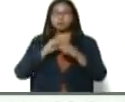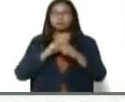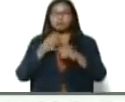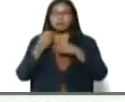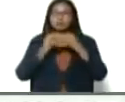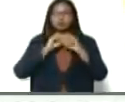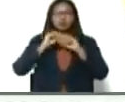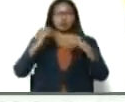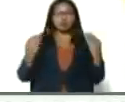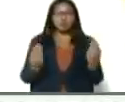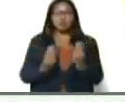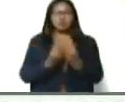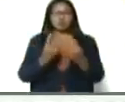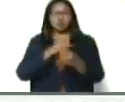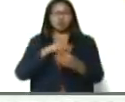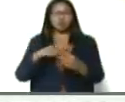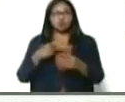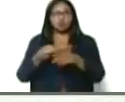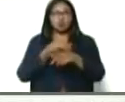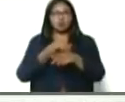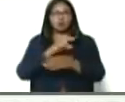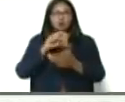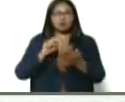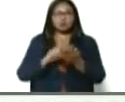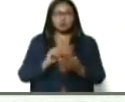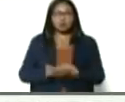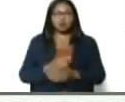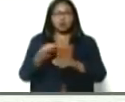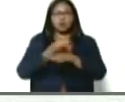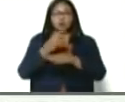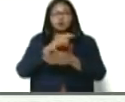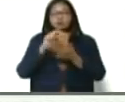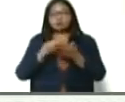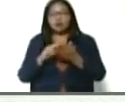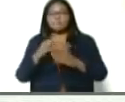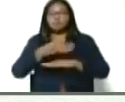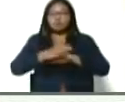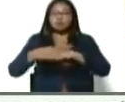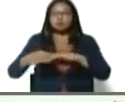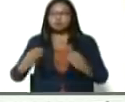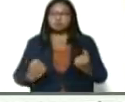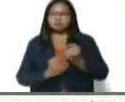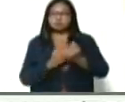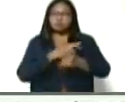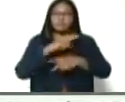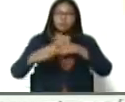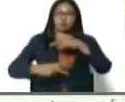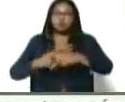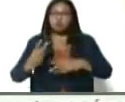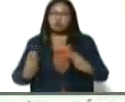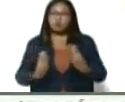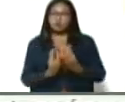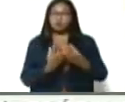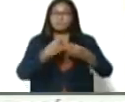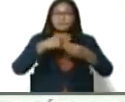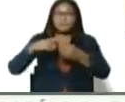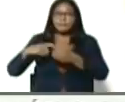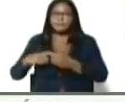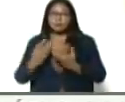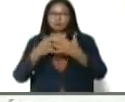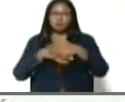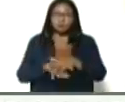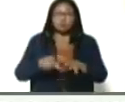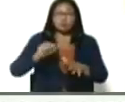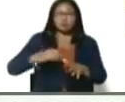que conjuntamente, el gobierno nacional, gobierno regional, gobierno municipal, el pueblo, los productores, de manera conjunta, podamos